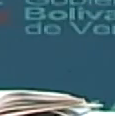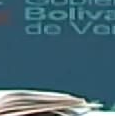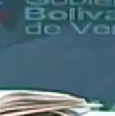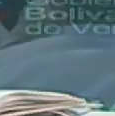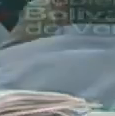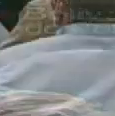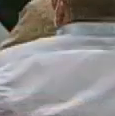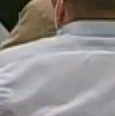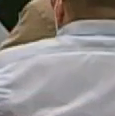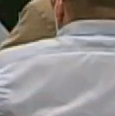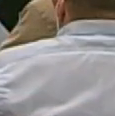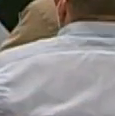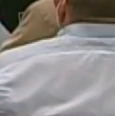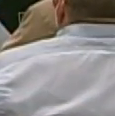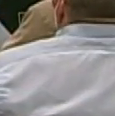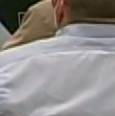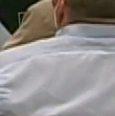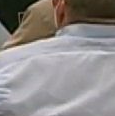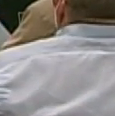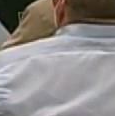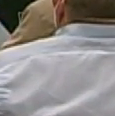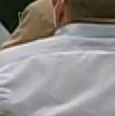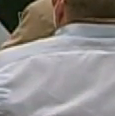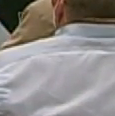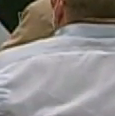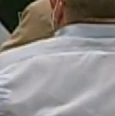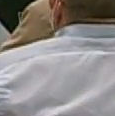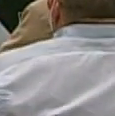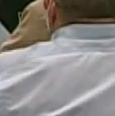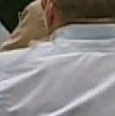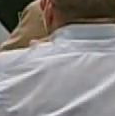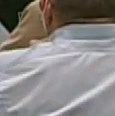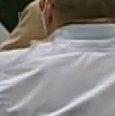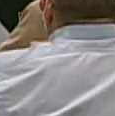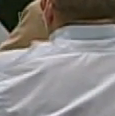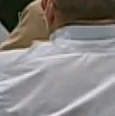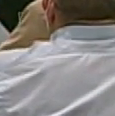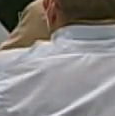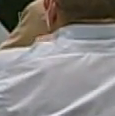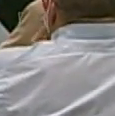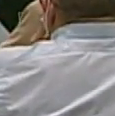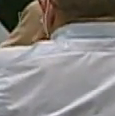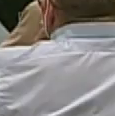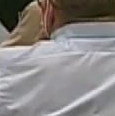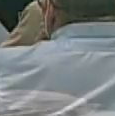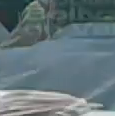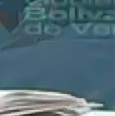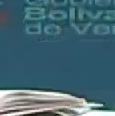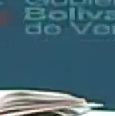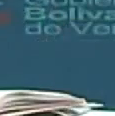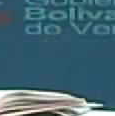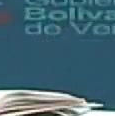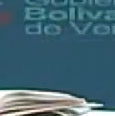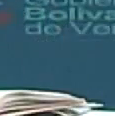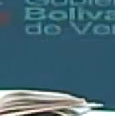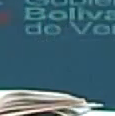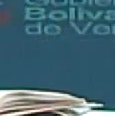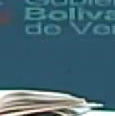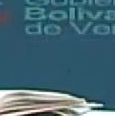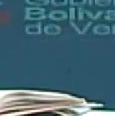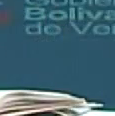Prevención del COVID-19. Como todos los días, permanentemente, bajo las indicaciones del presidente